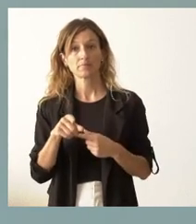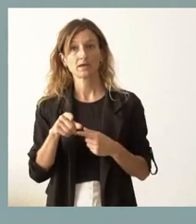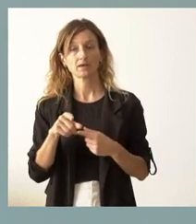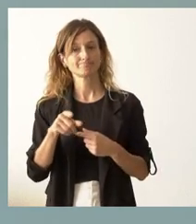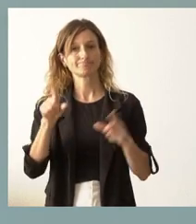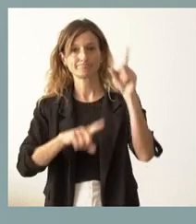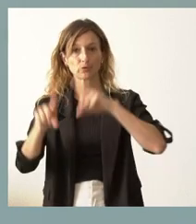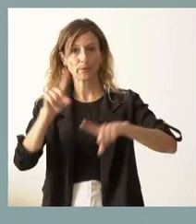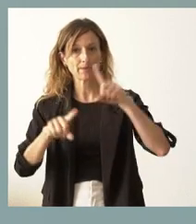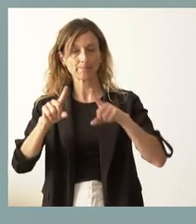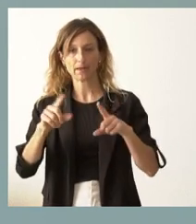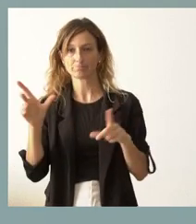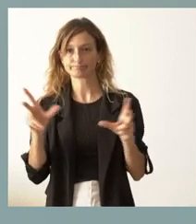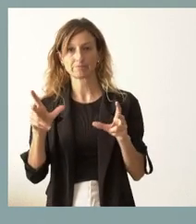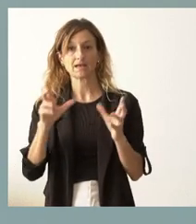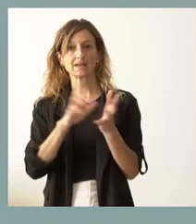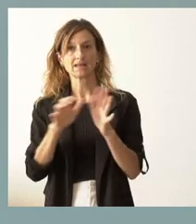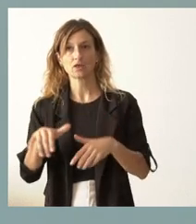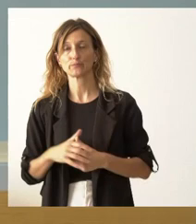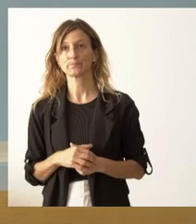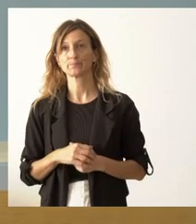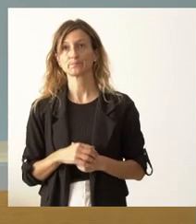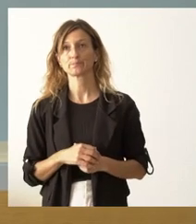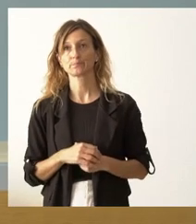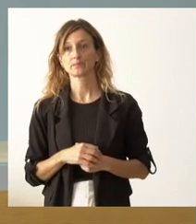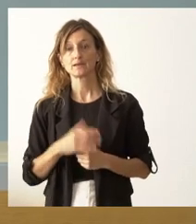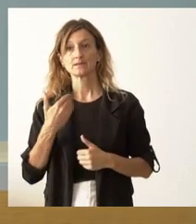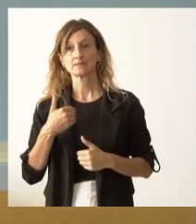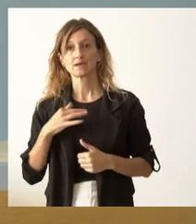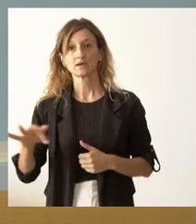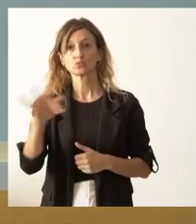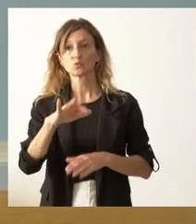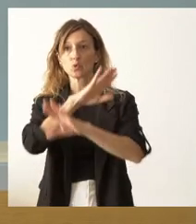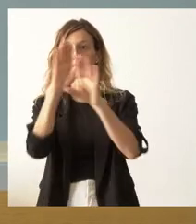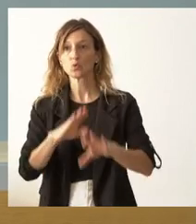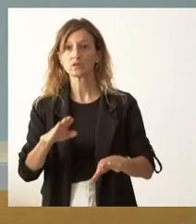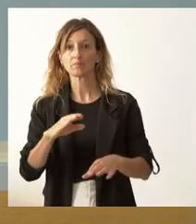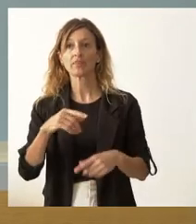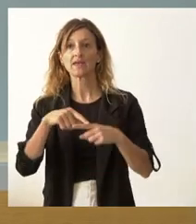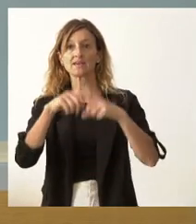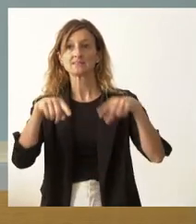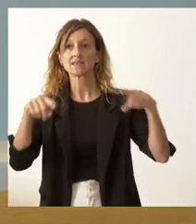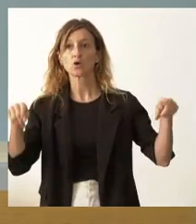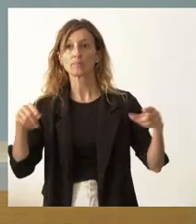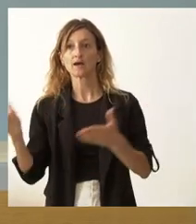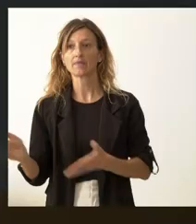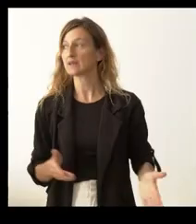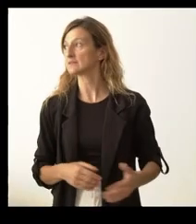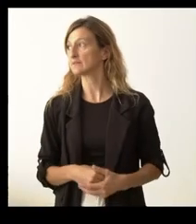los grandes problemas de Castilla y León. Pues cerramos este turno con José Torres, de Segovia, Udaz. Adelante.